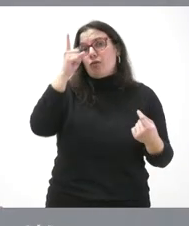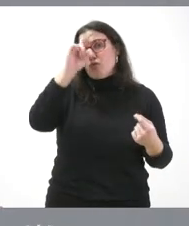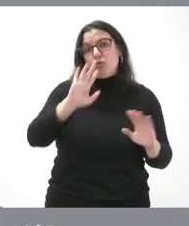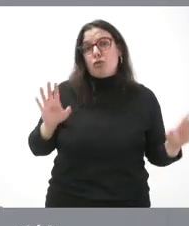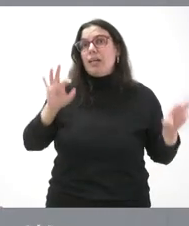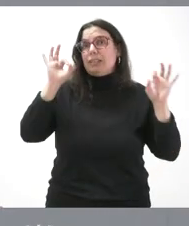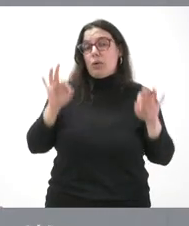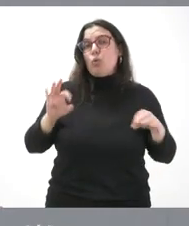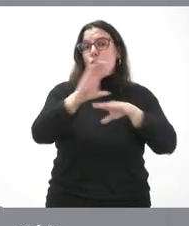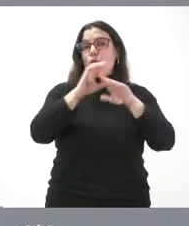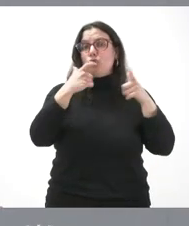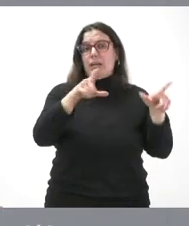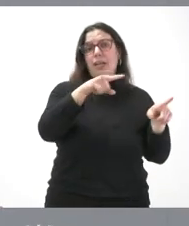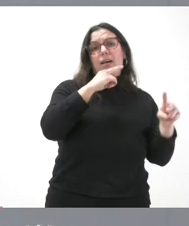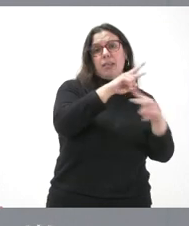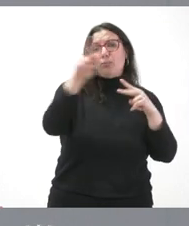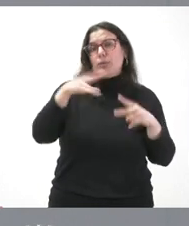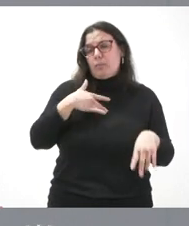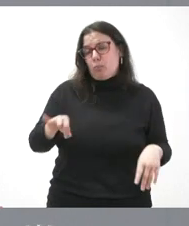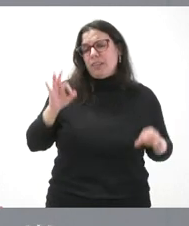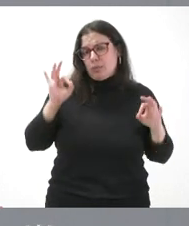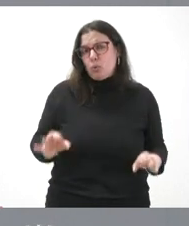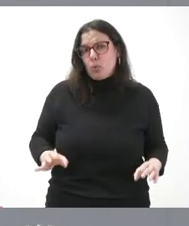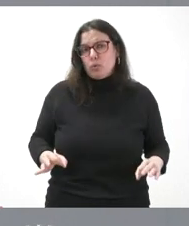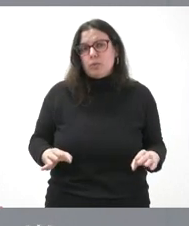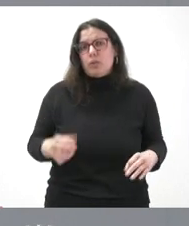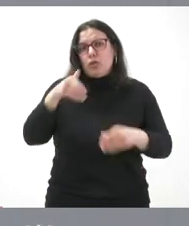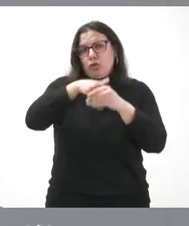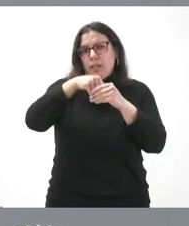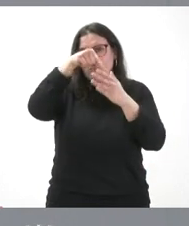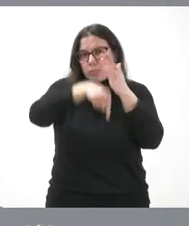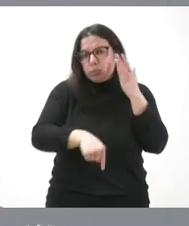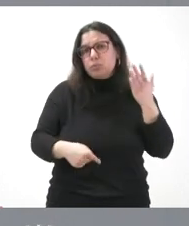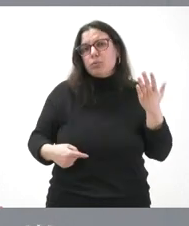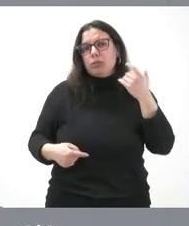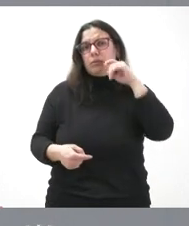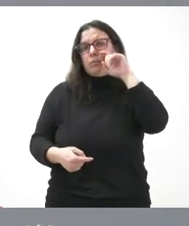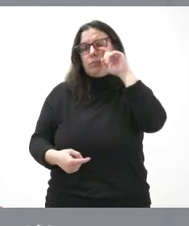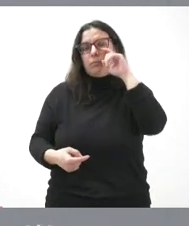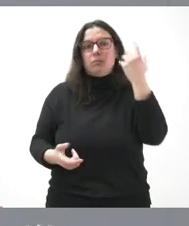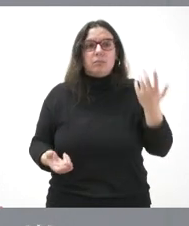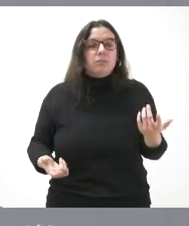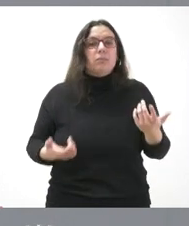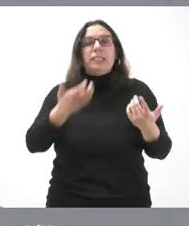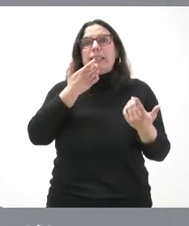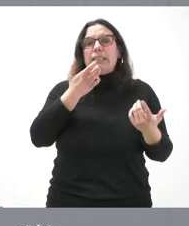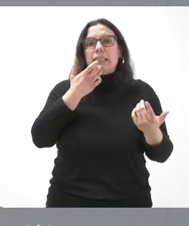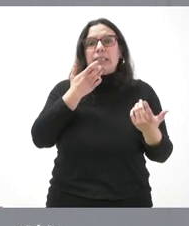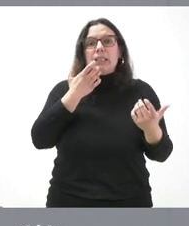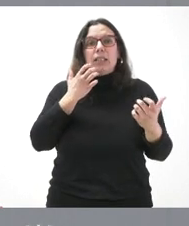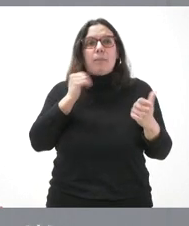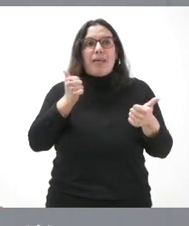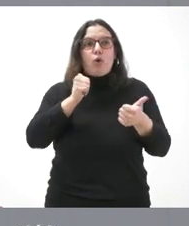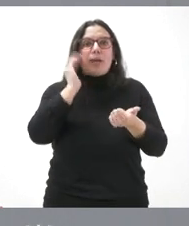Seguro que desde la consejería le pueden ofrecer más información del contenido de la inspección, de si se ha levantado algún